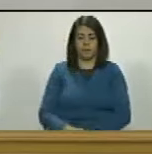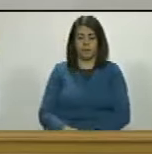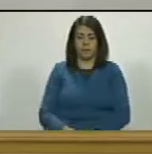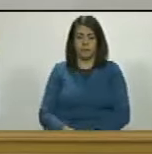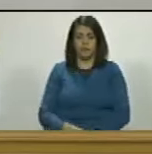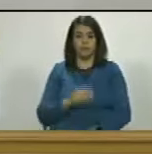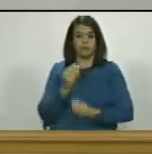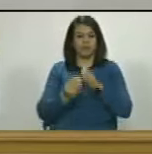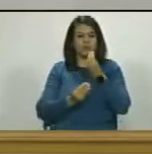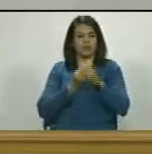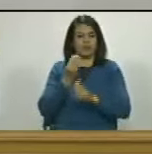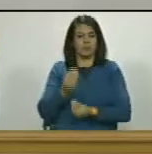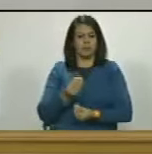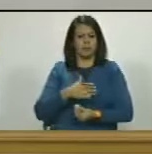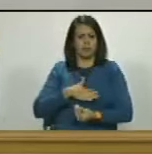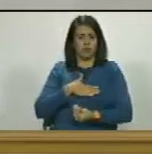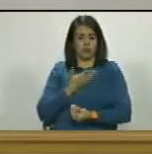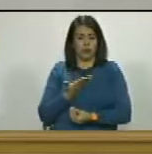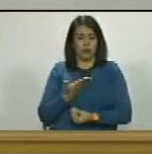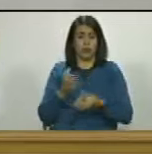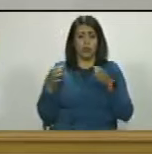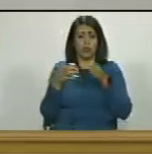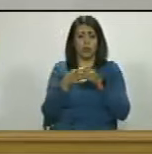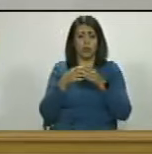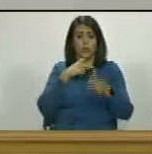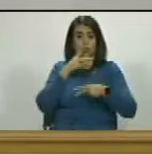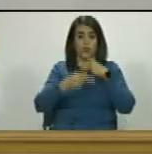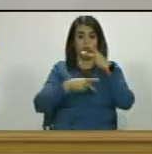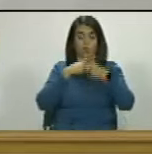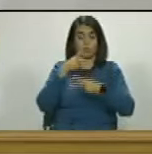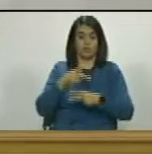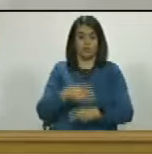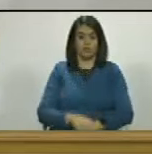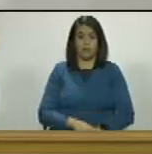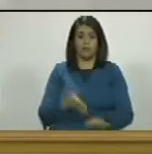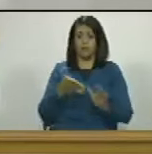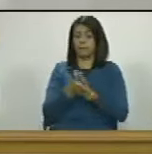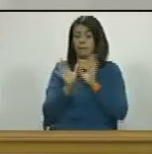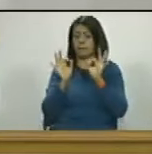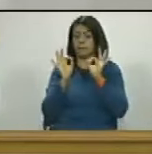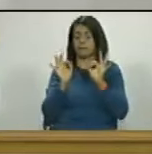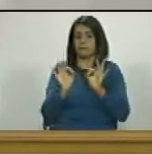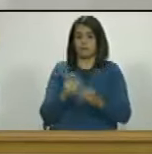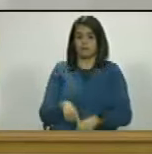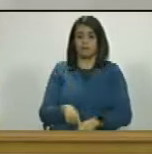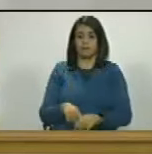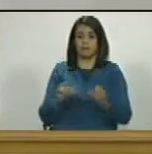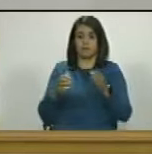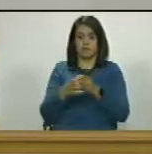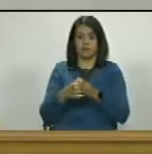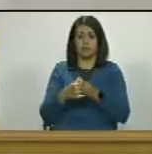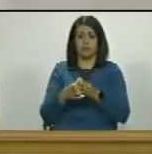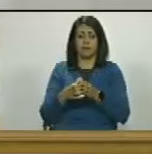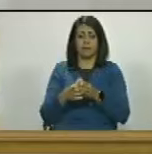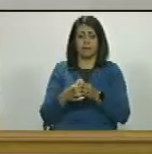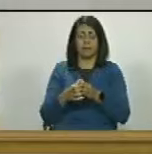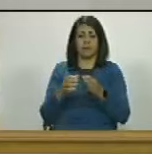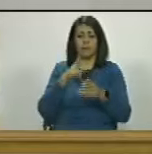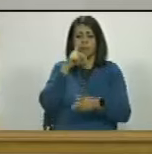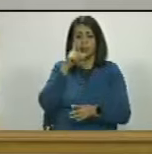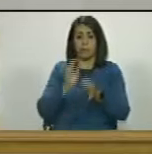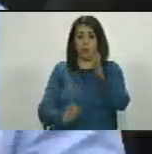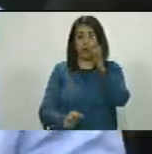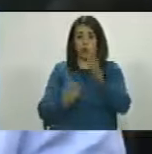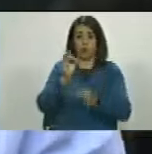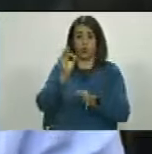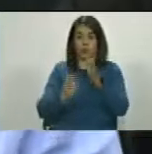¿cómo puede entonces un partido político me refiero específicamente al anteriormente denominado partido de primera